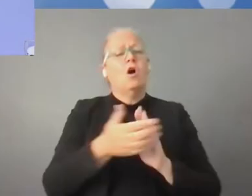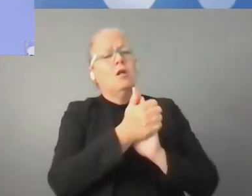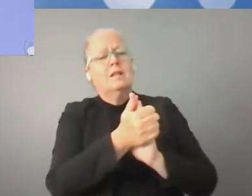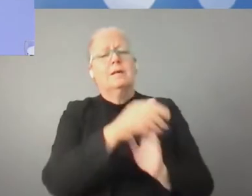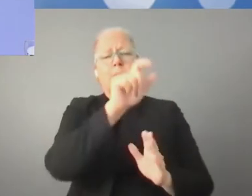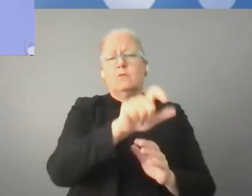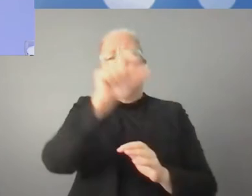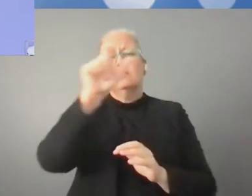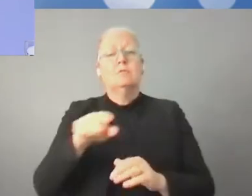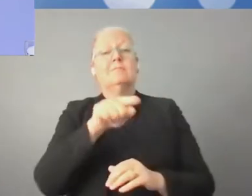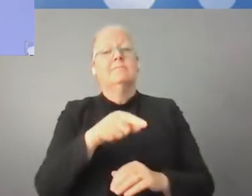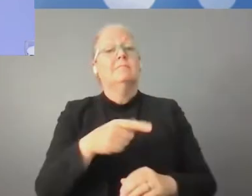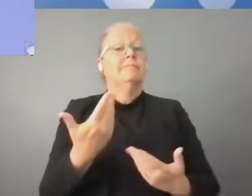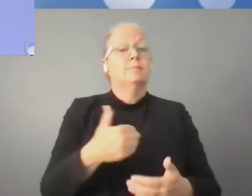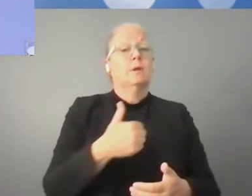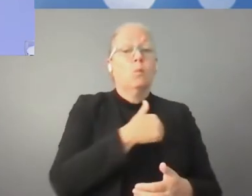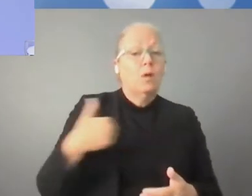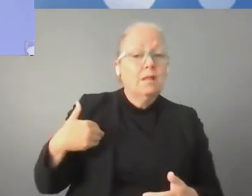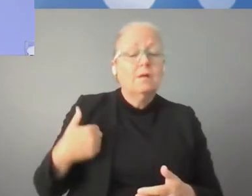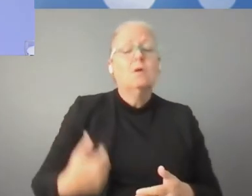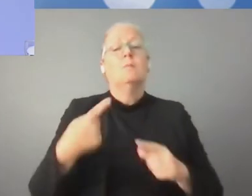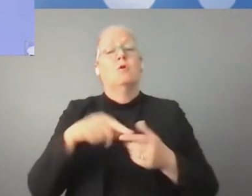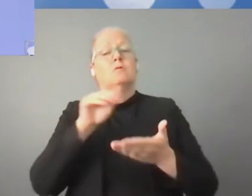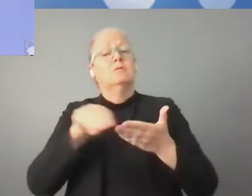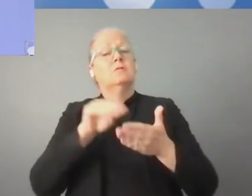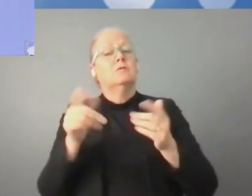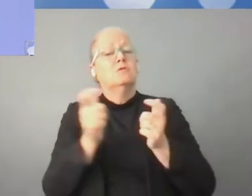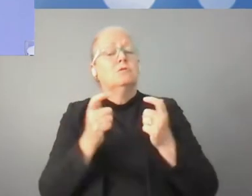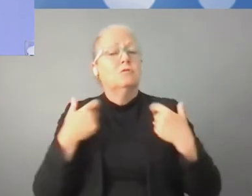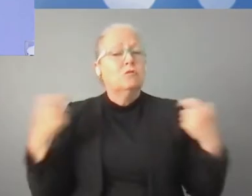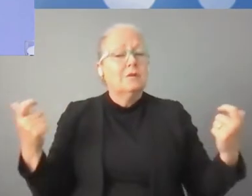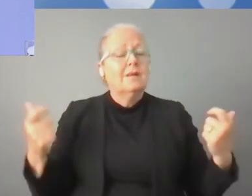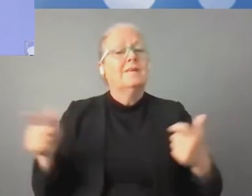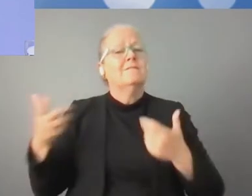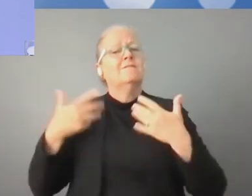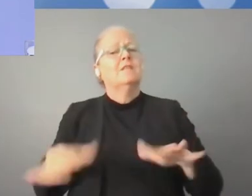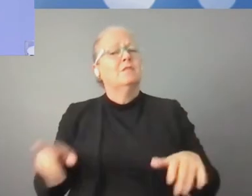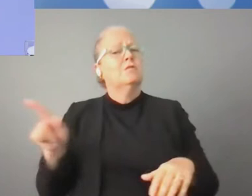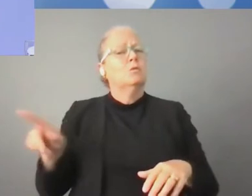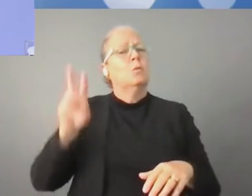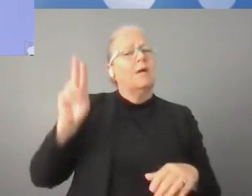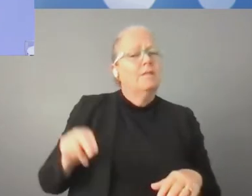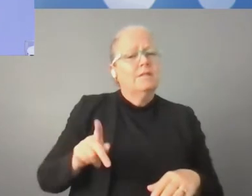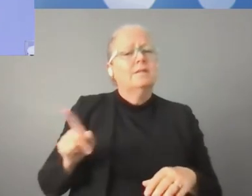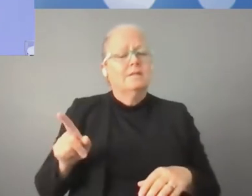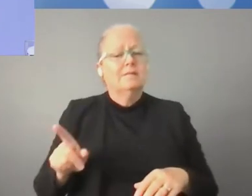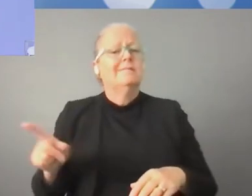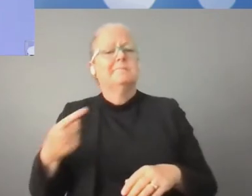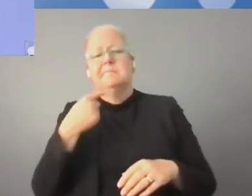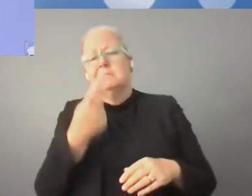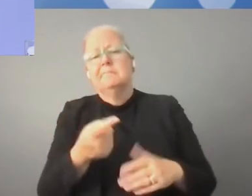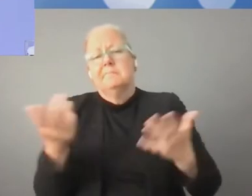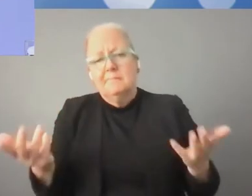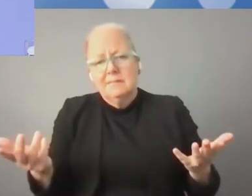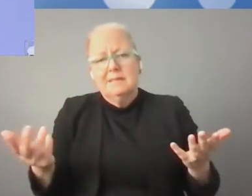-site. Durante la apertura hemos escuchado observaciones de los representantes del